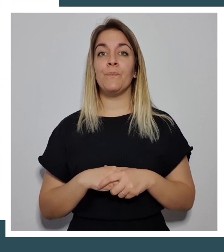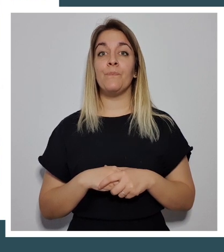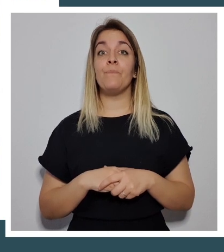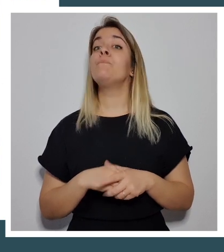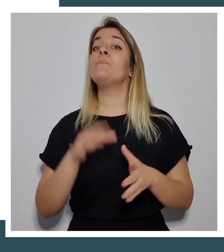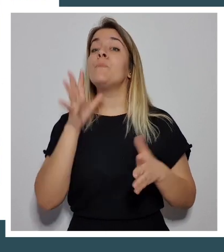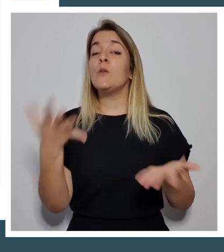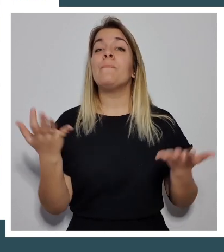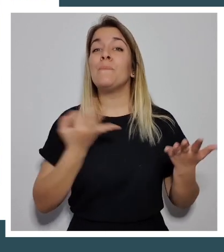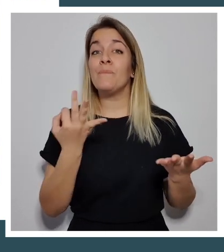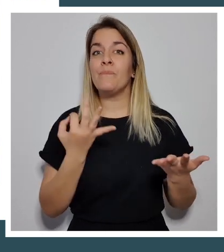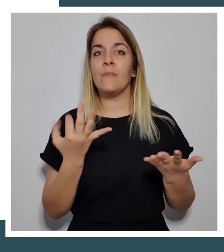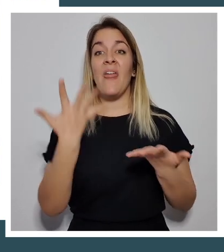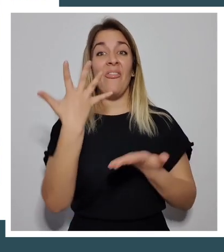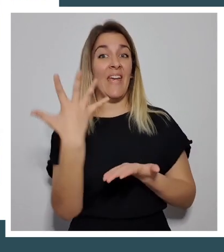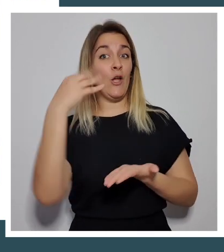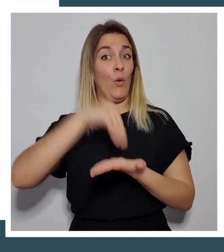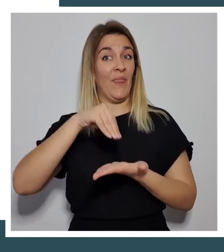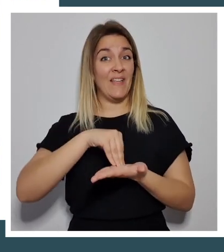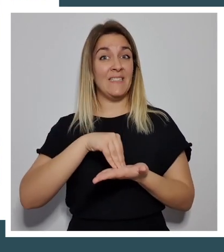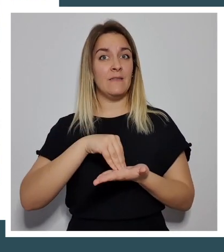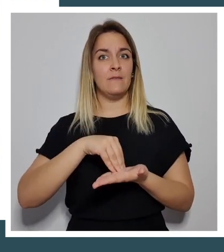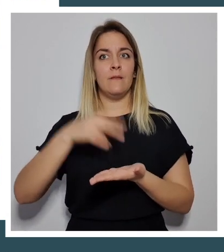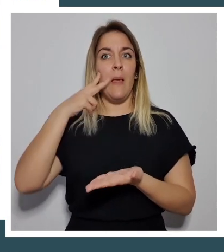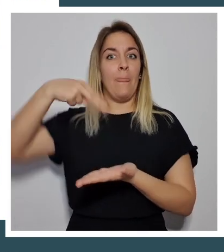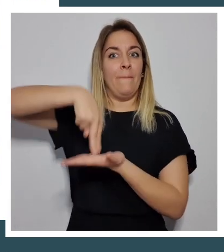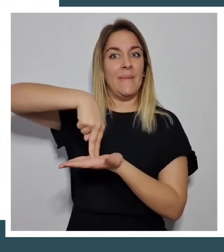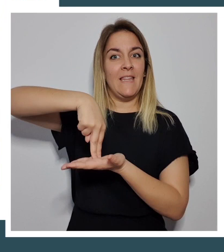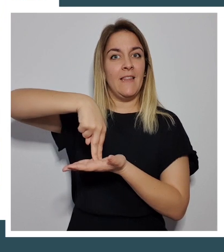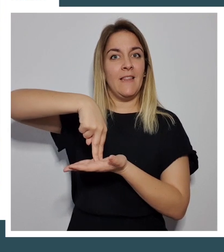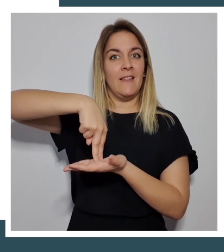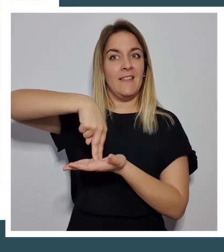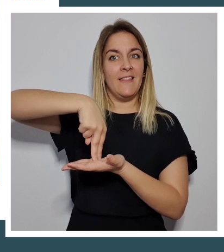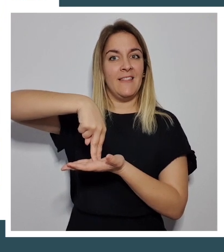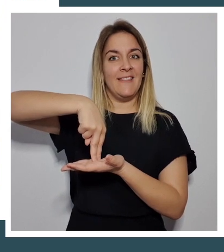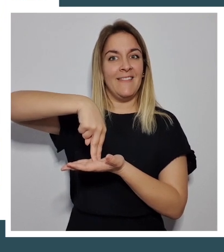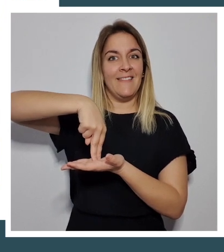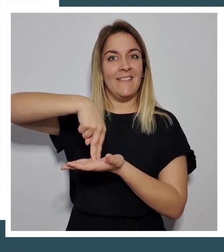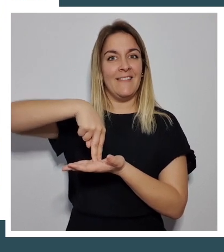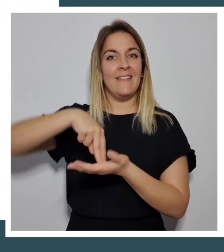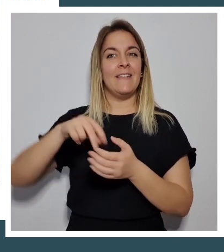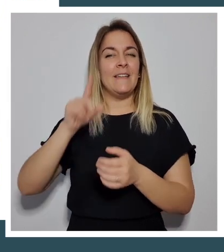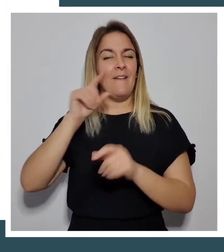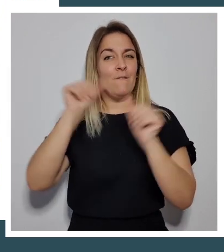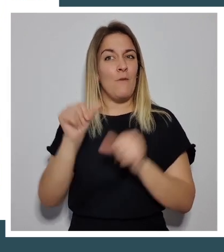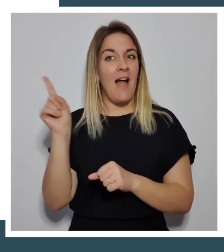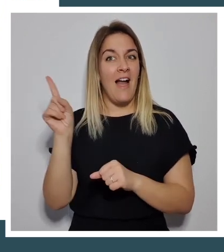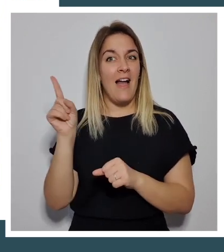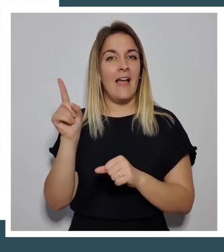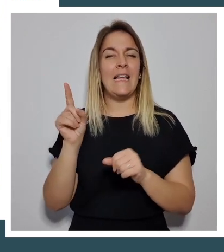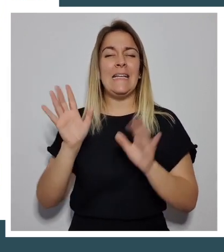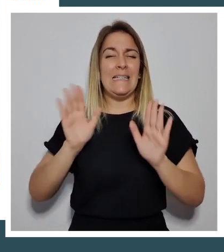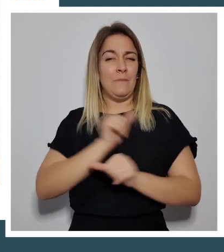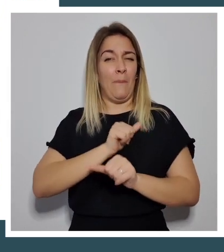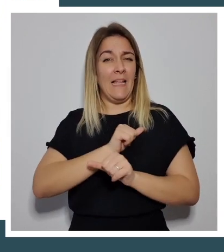Entonces, son simplemente 5 repeticiones, ponernos arriba, aguantar aquí un par de segunditos, mantener el